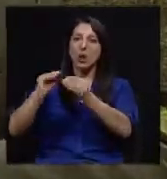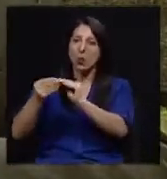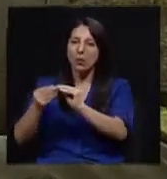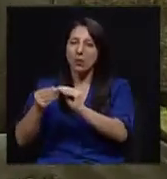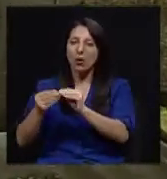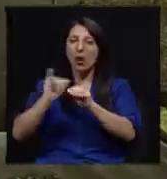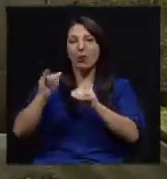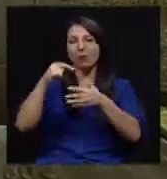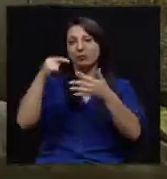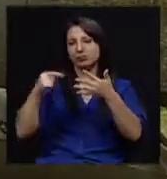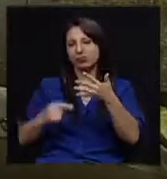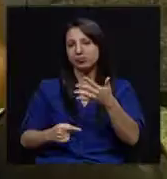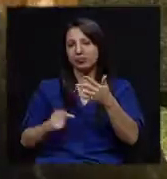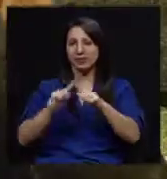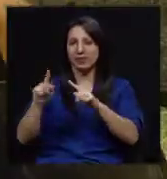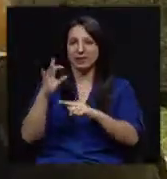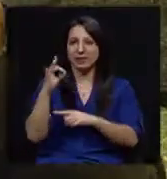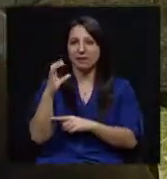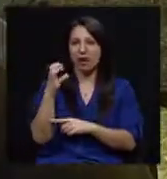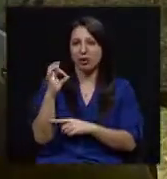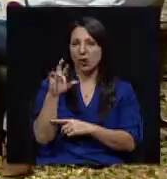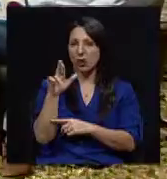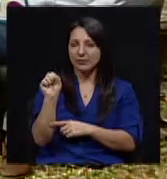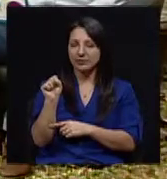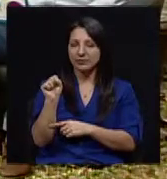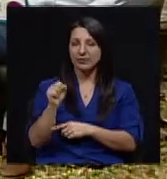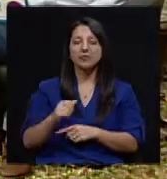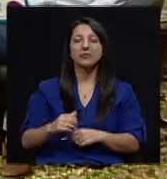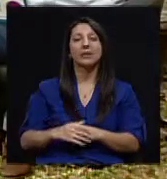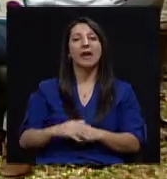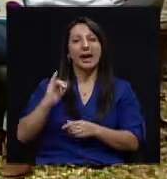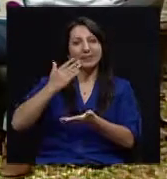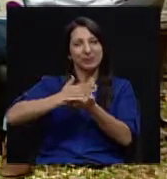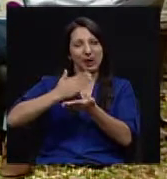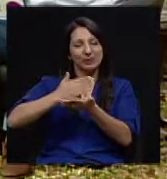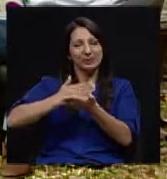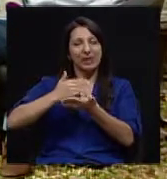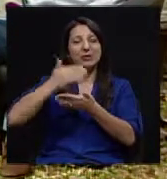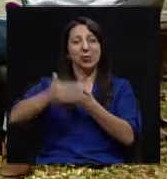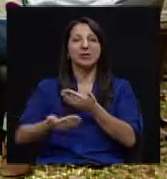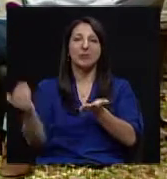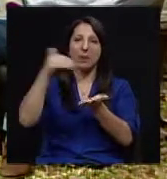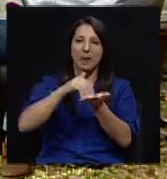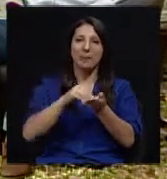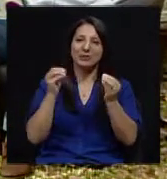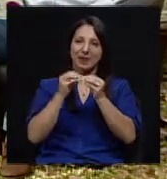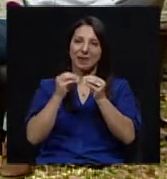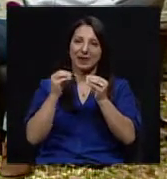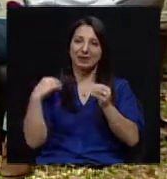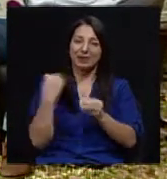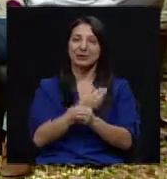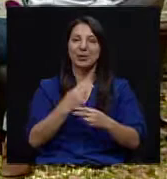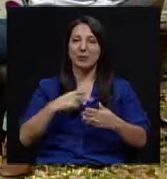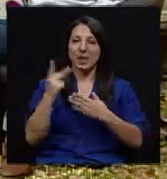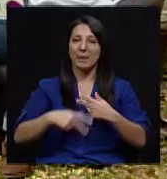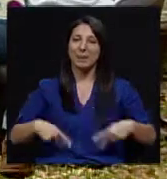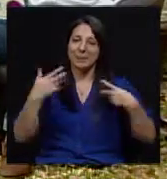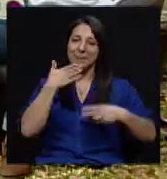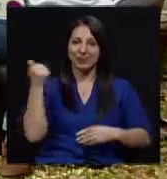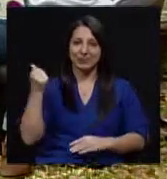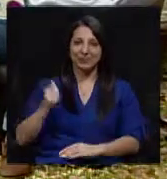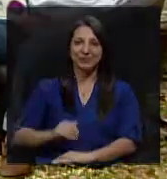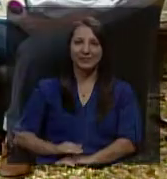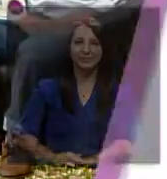número con una serie de factores adicionales. Doctor, ¿qué le parece si vamos a una pausa un momentito y regresamos en sintonía de nuestro programa Vivir Mejor?